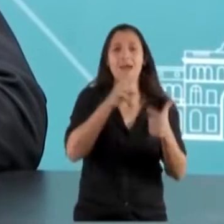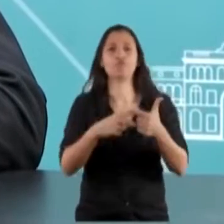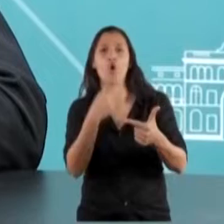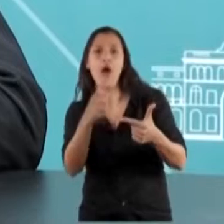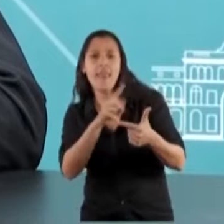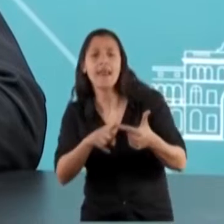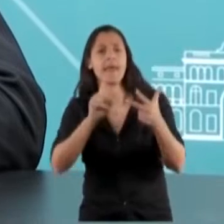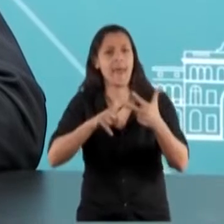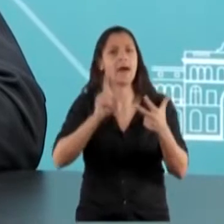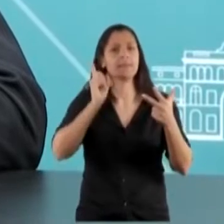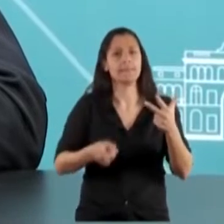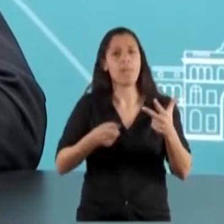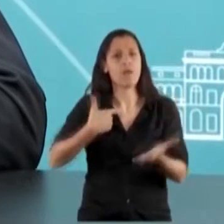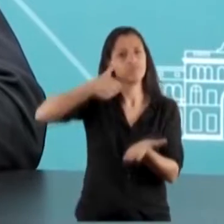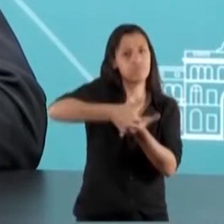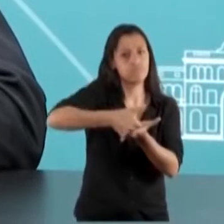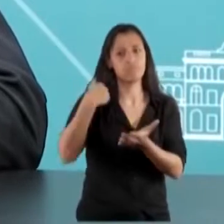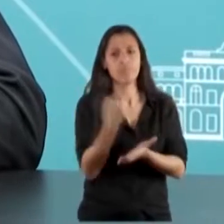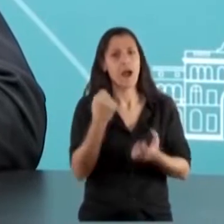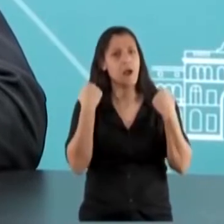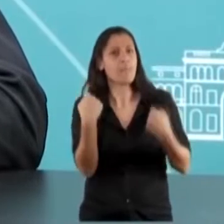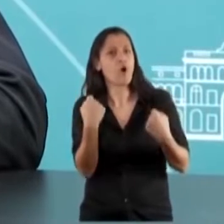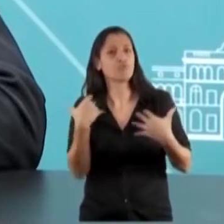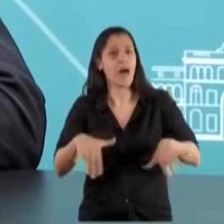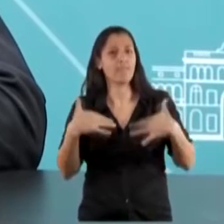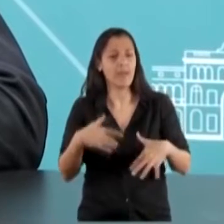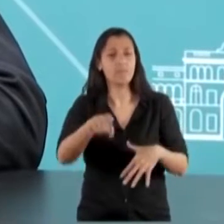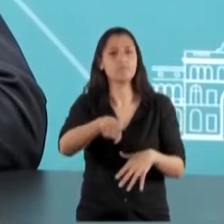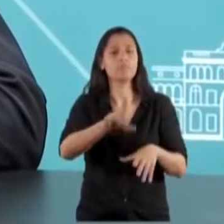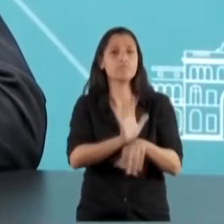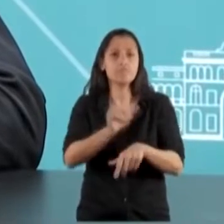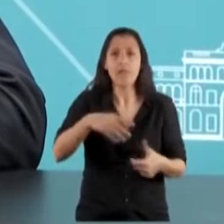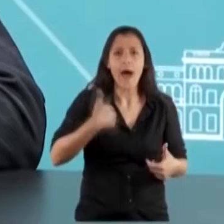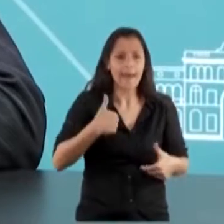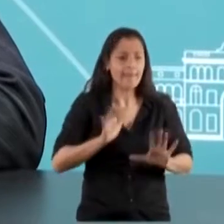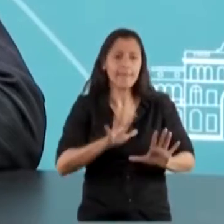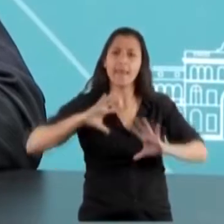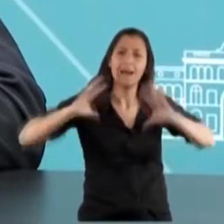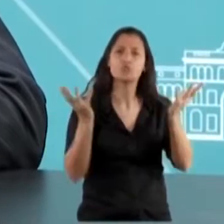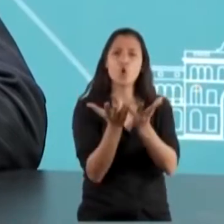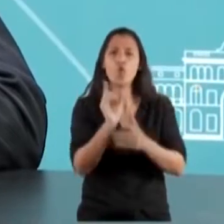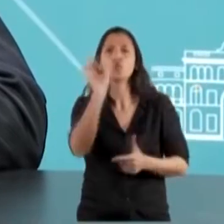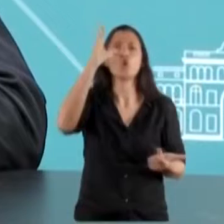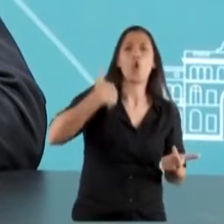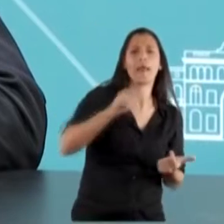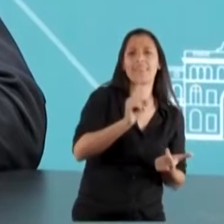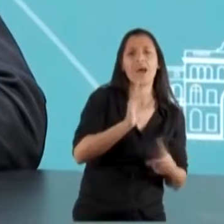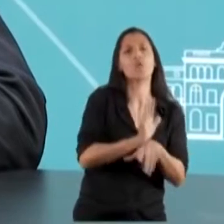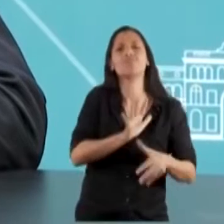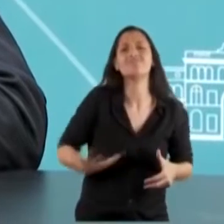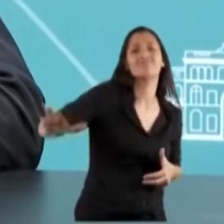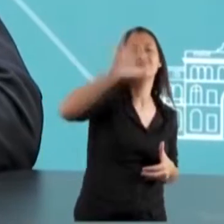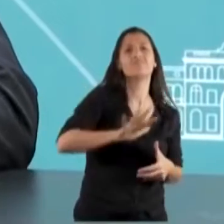y también las potencialidades de inversión que tiene nuestra tierra al ser un ámbito y un espacio, no solo a Argentina sino a la región,